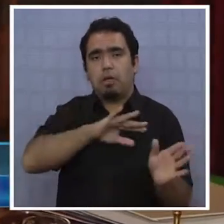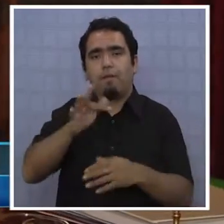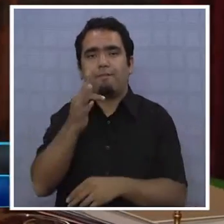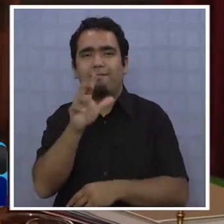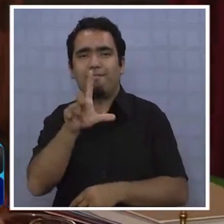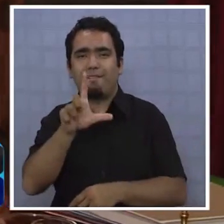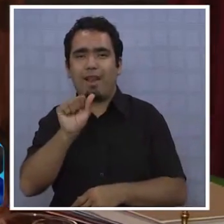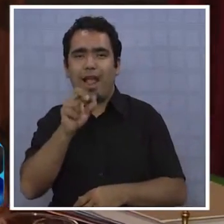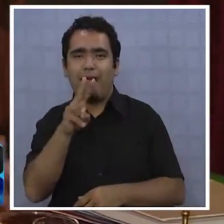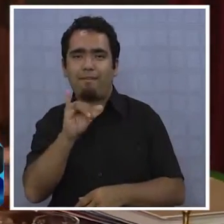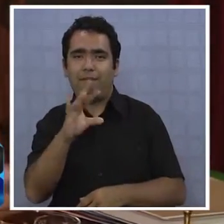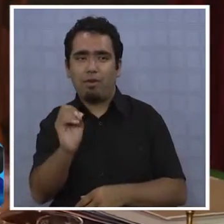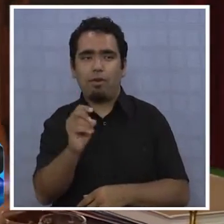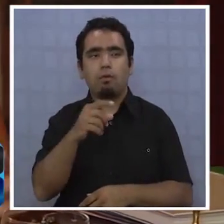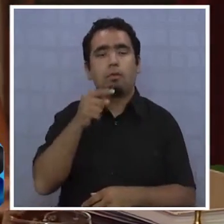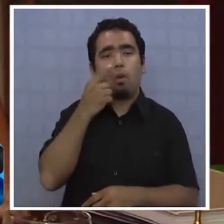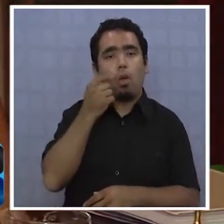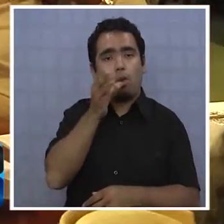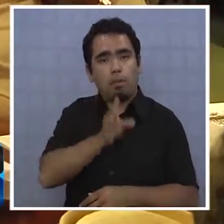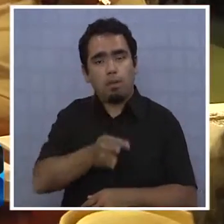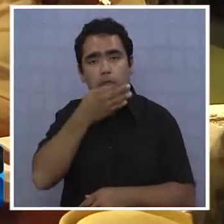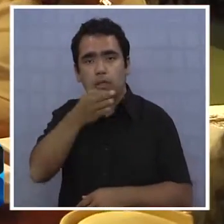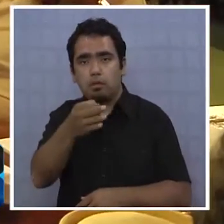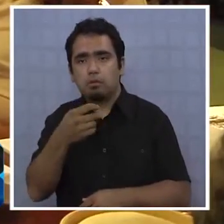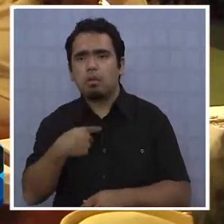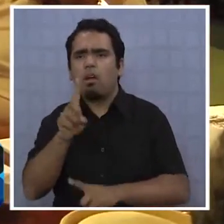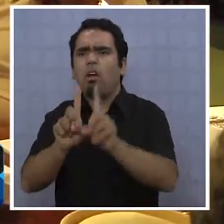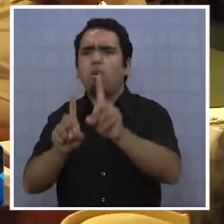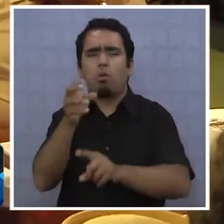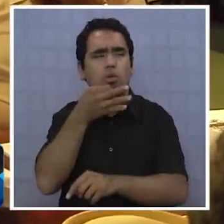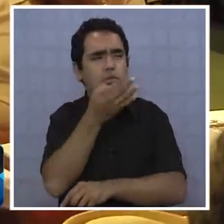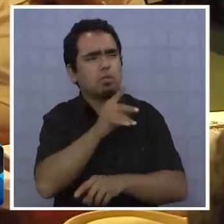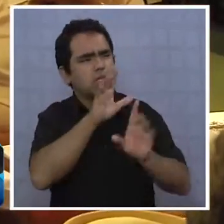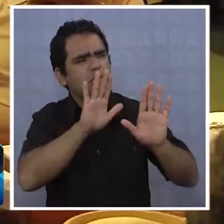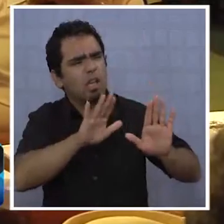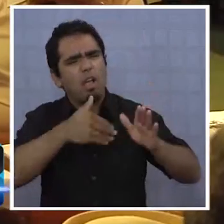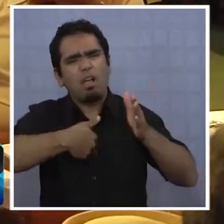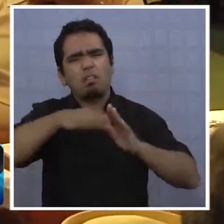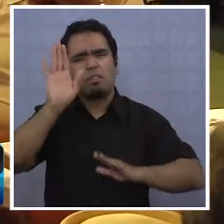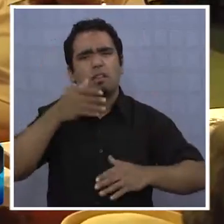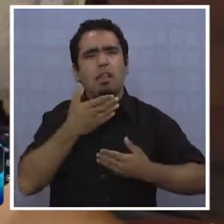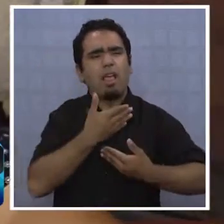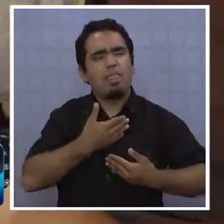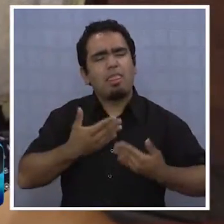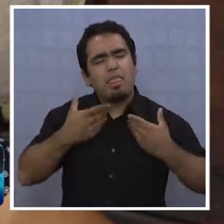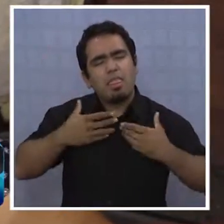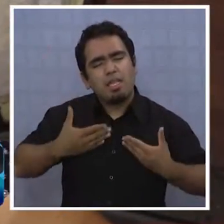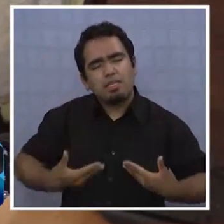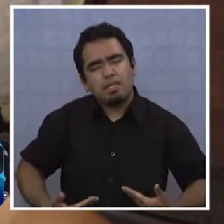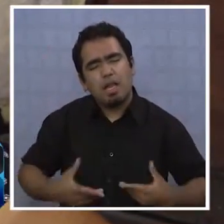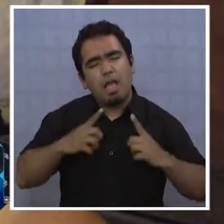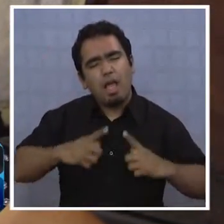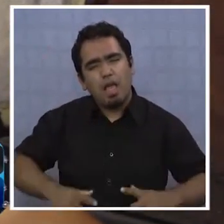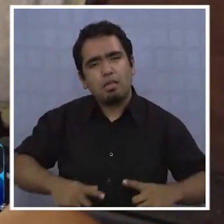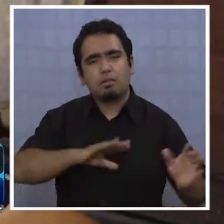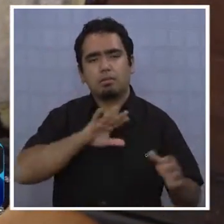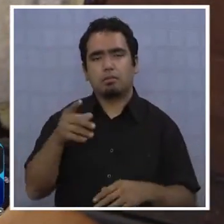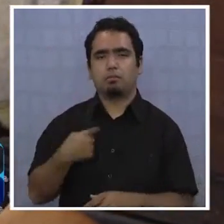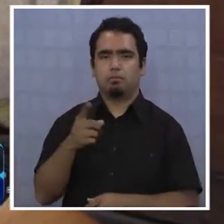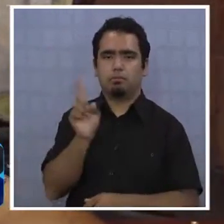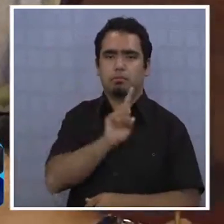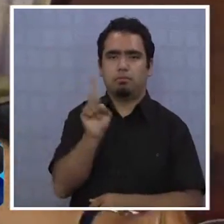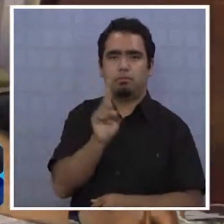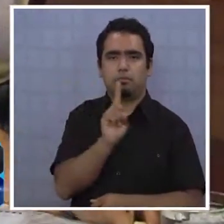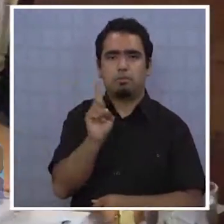Flavio Rossi, por su lado, dijo que aunque muchas personas le dicen que debe retirarse a descansar, él tiene mucho que entregar aún a la comunidad.